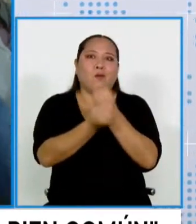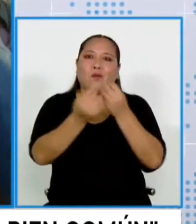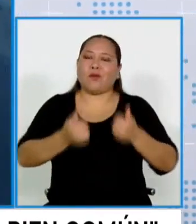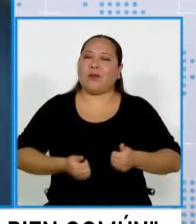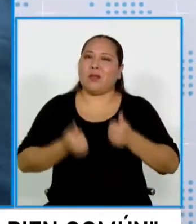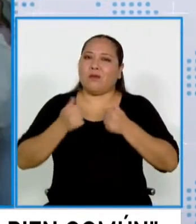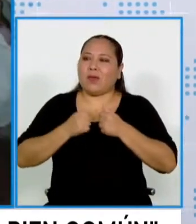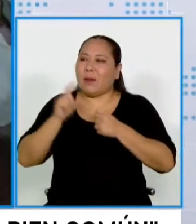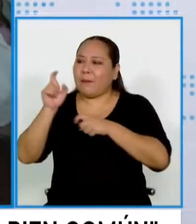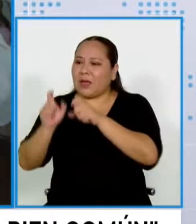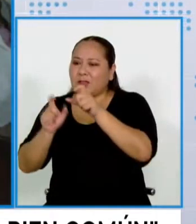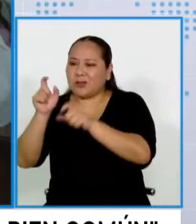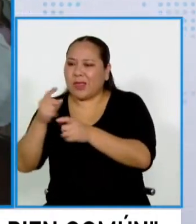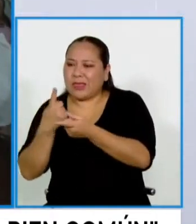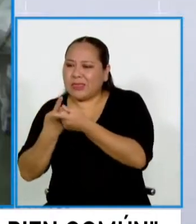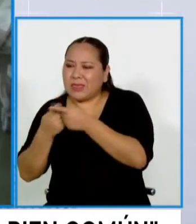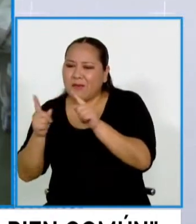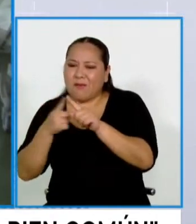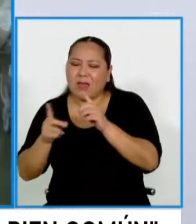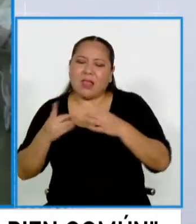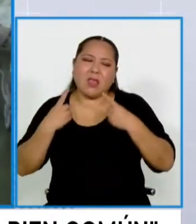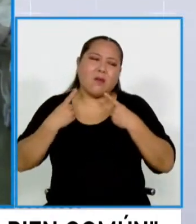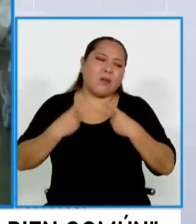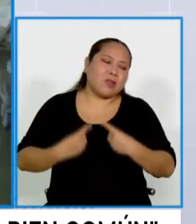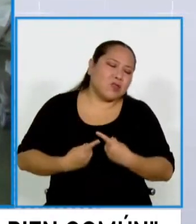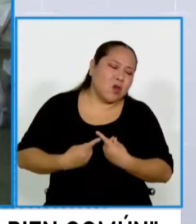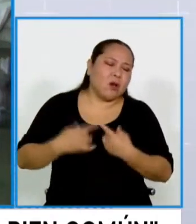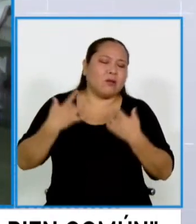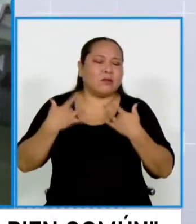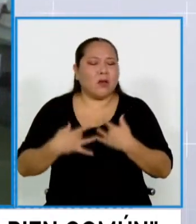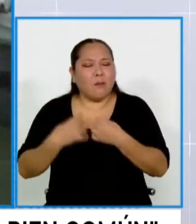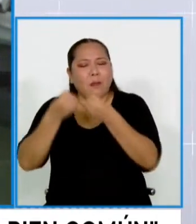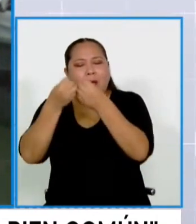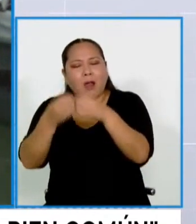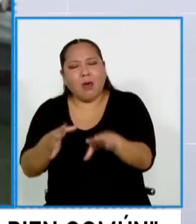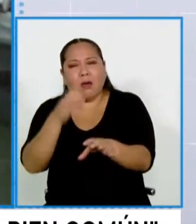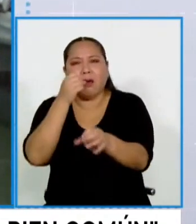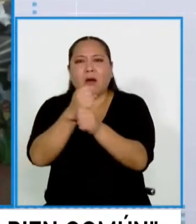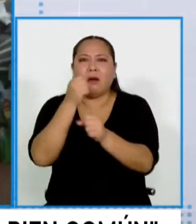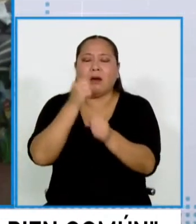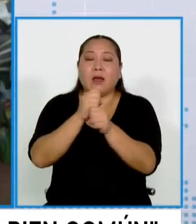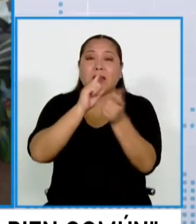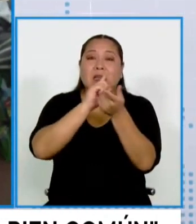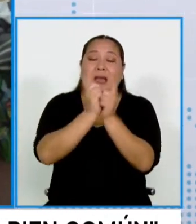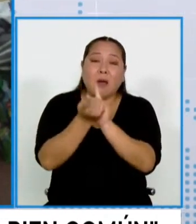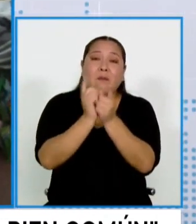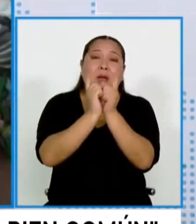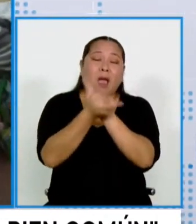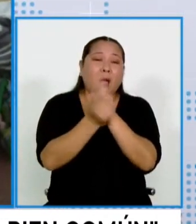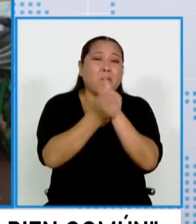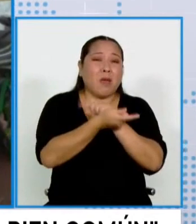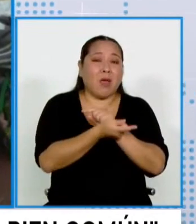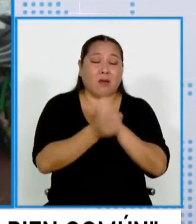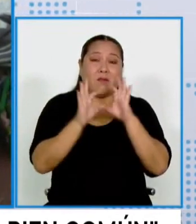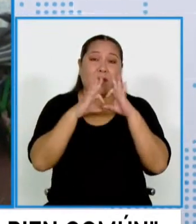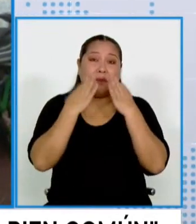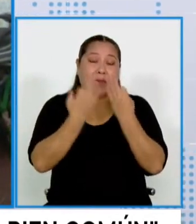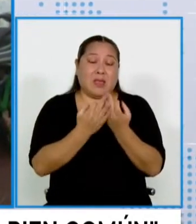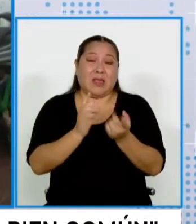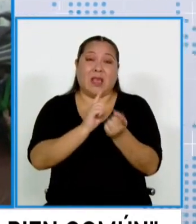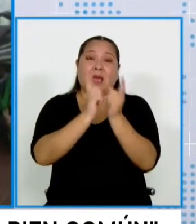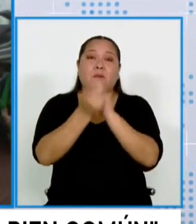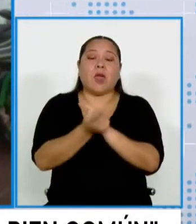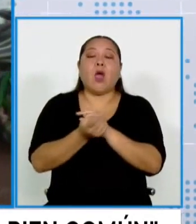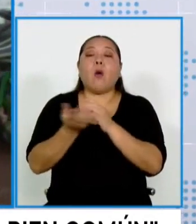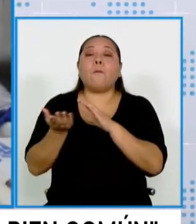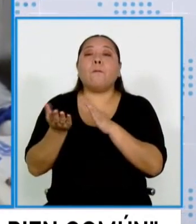pasado por diversas etapas, tanto de depresión, de tristeza, perdido trabajos, han perdido familias, seres